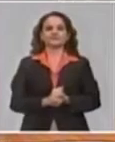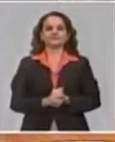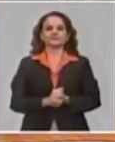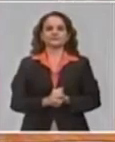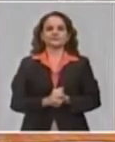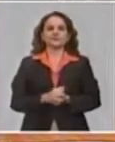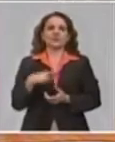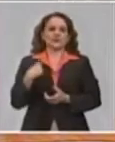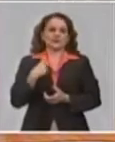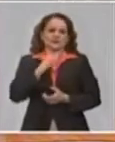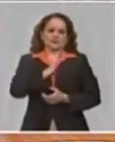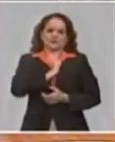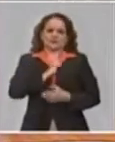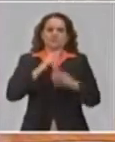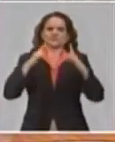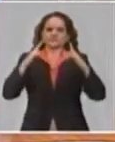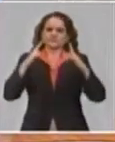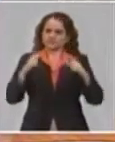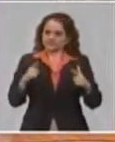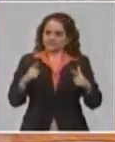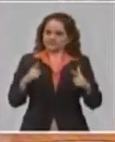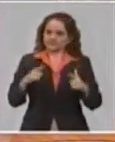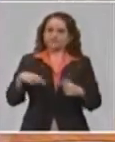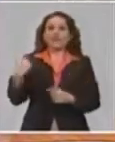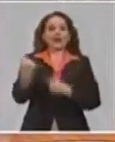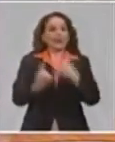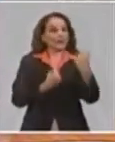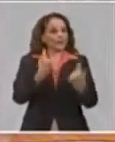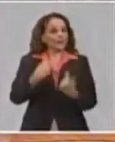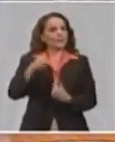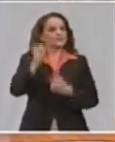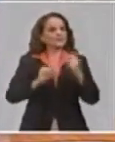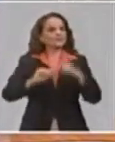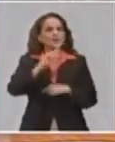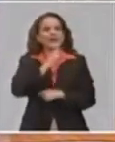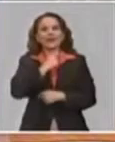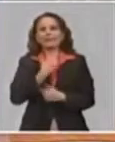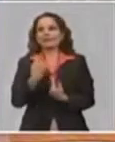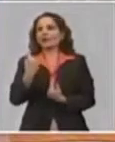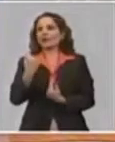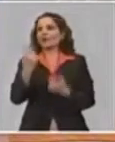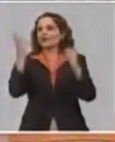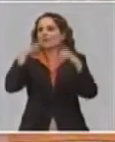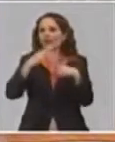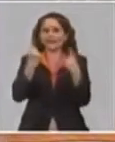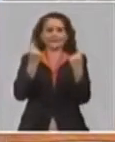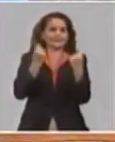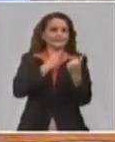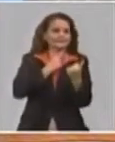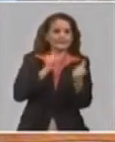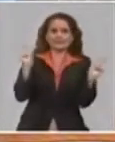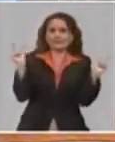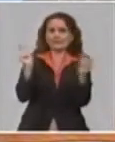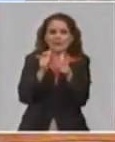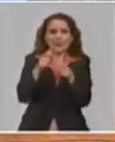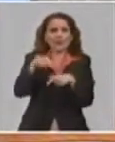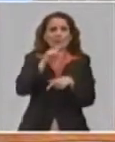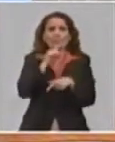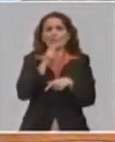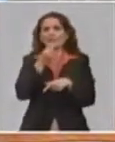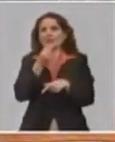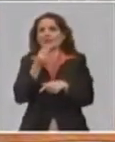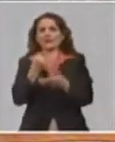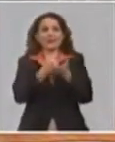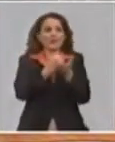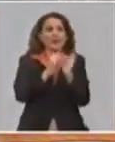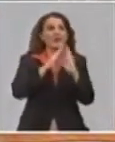reiteramos que cualquier persona que tenga insuficiencia de ingreso para acudir a necesidades básicas de él o de su familia